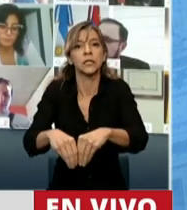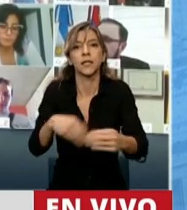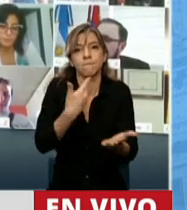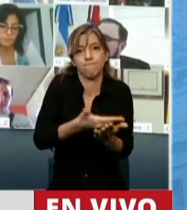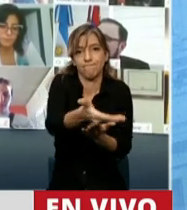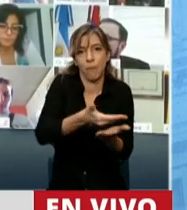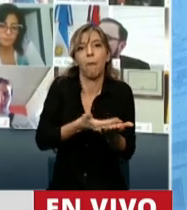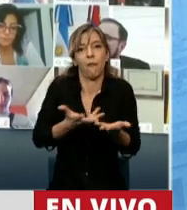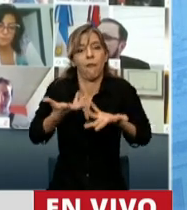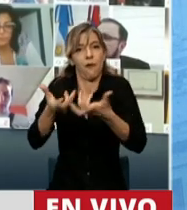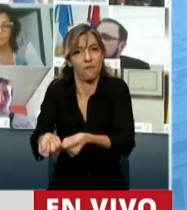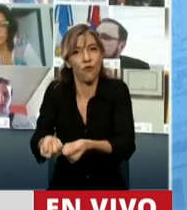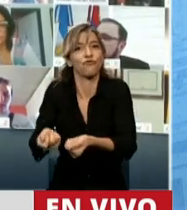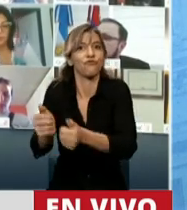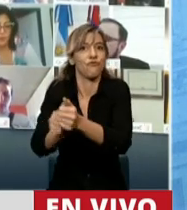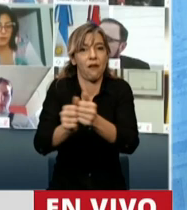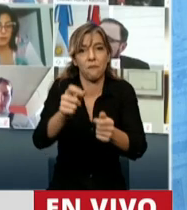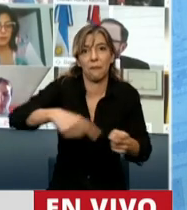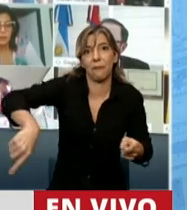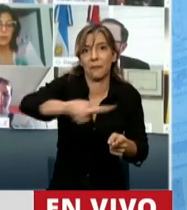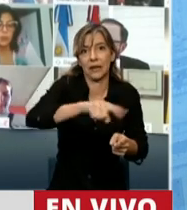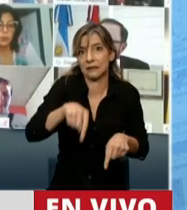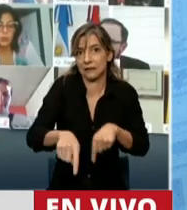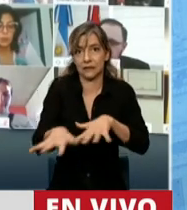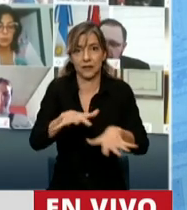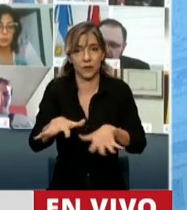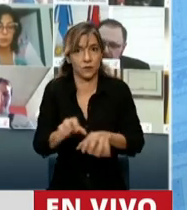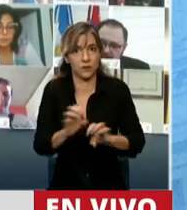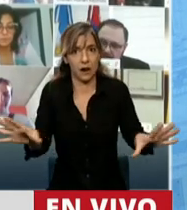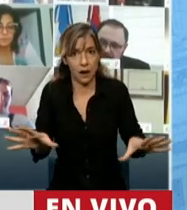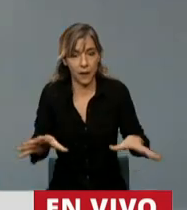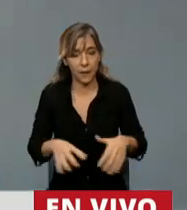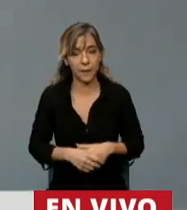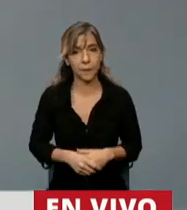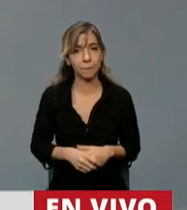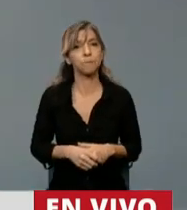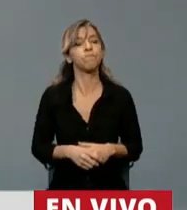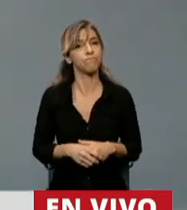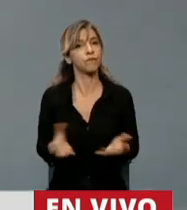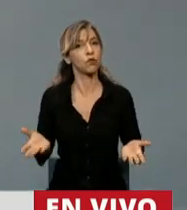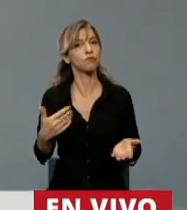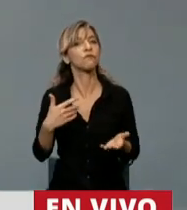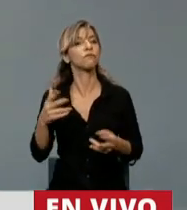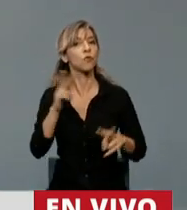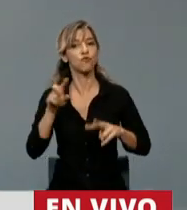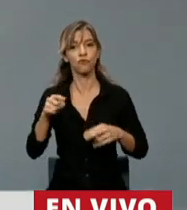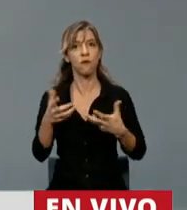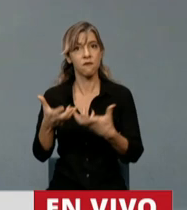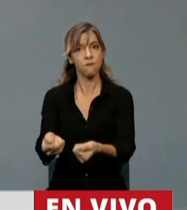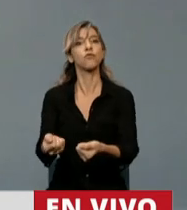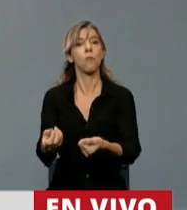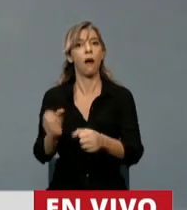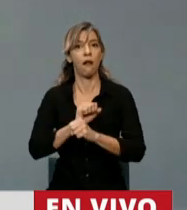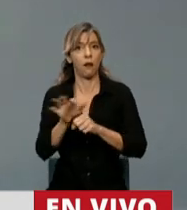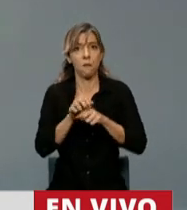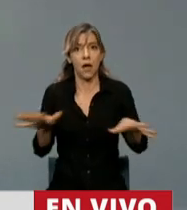pymes que en este momento se encuentran atravesando momentos muy graves, muy dificultosos. Y que esta pandemia no se les represente como